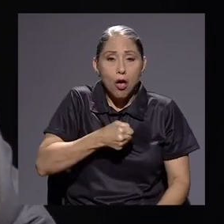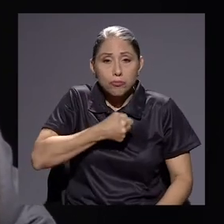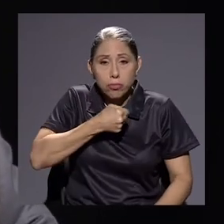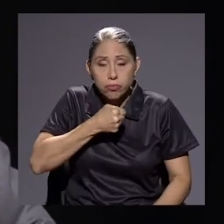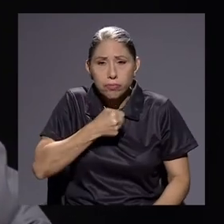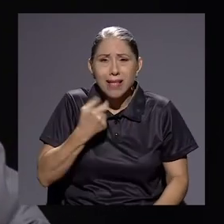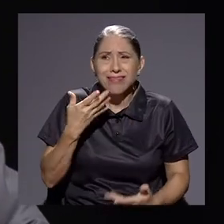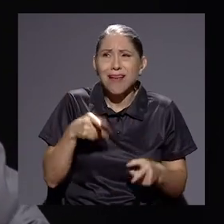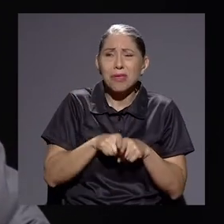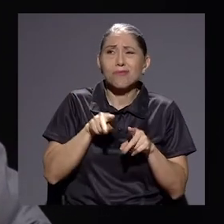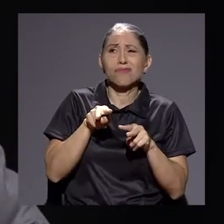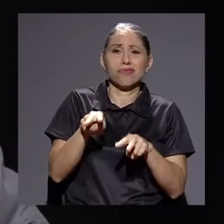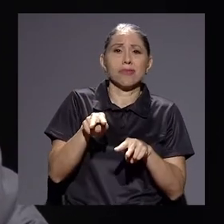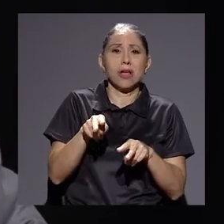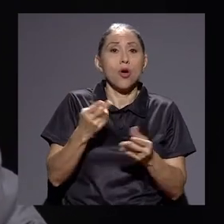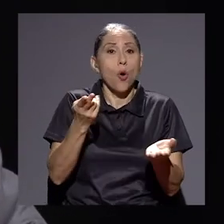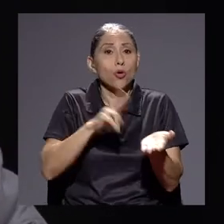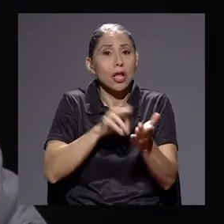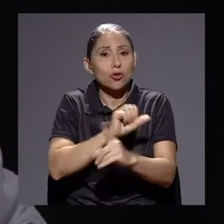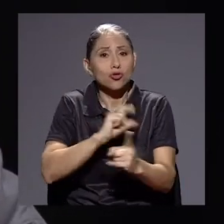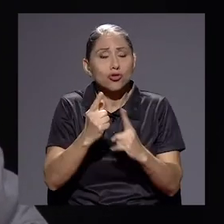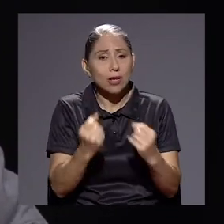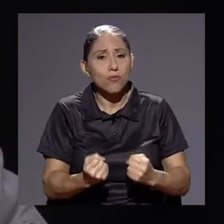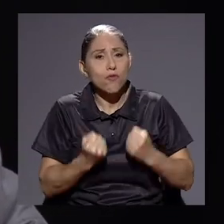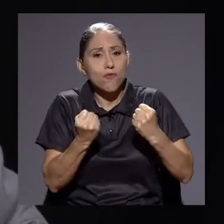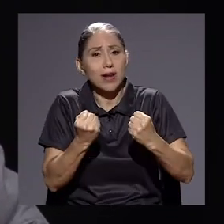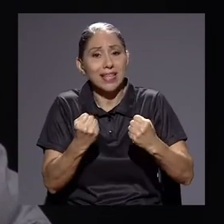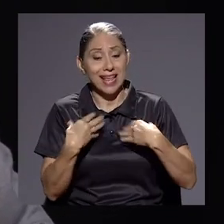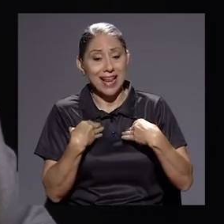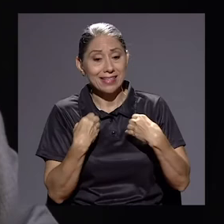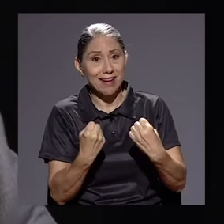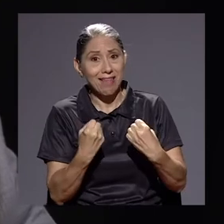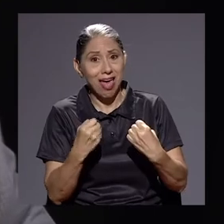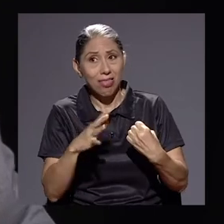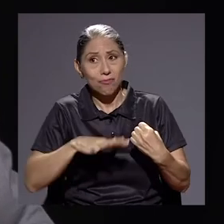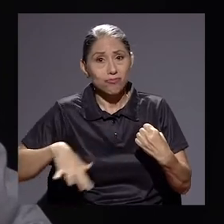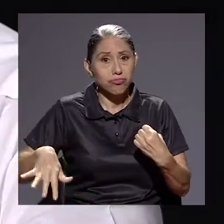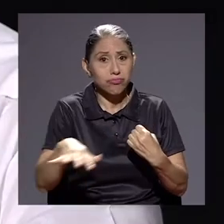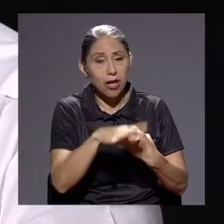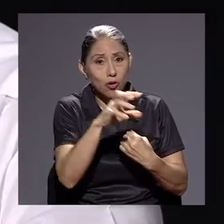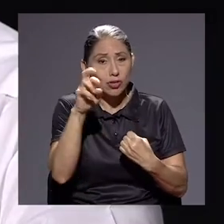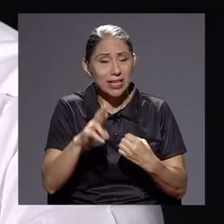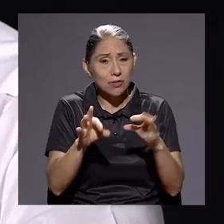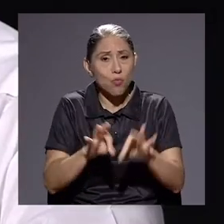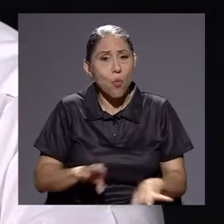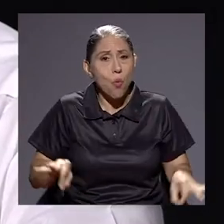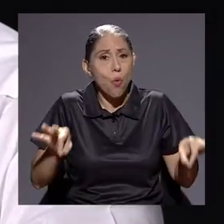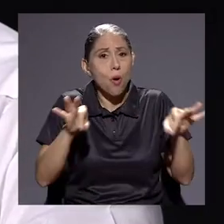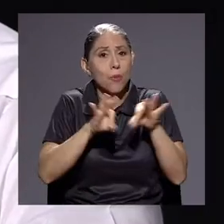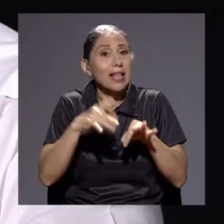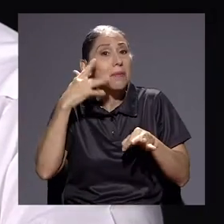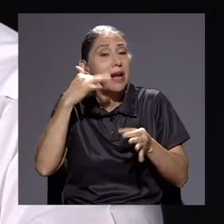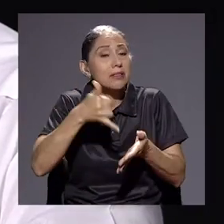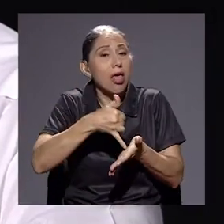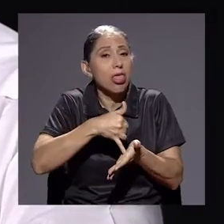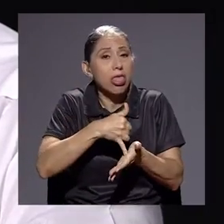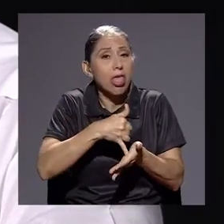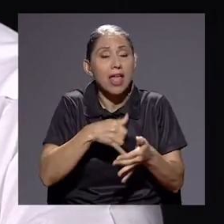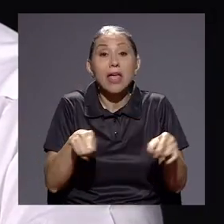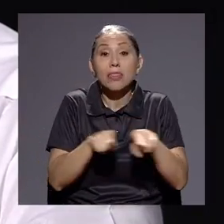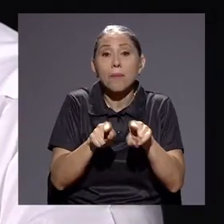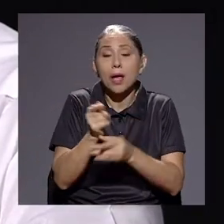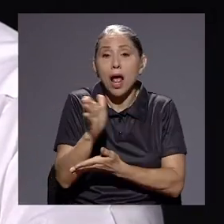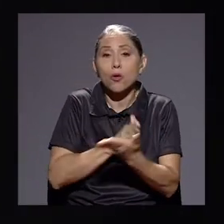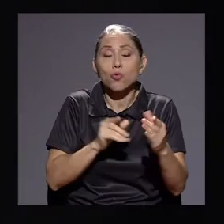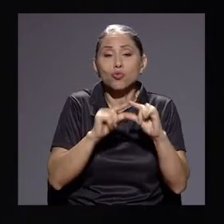social es muy fuerte, la sanidad pública es muy importante en Costa Rica, pero tiende a quererse romper. Por un lado. Por otro, existen sectores que